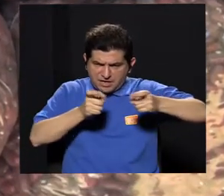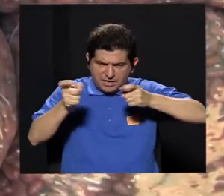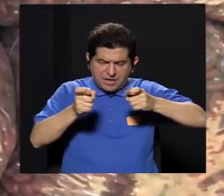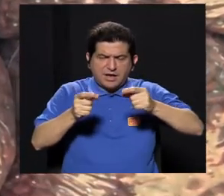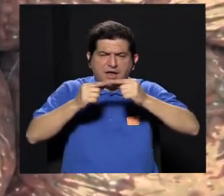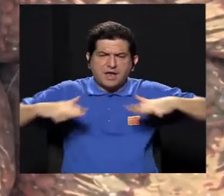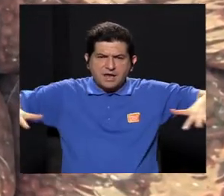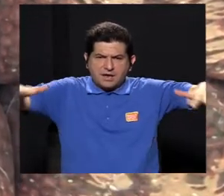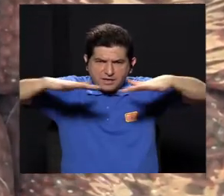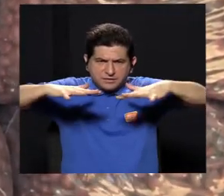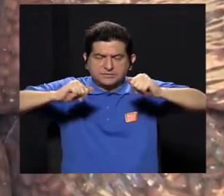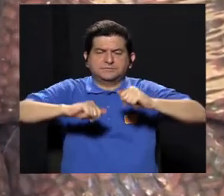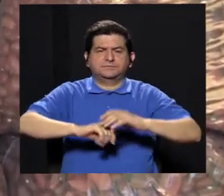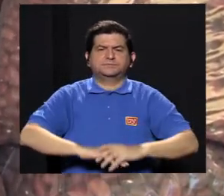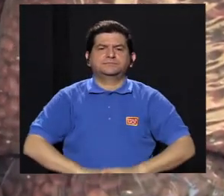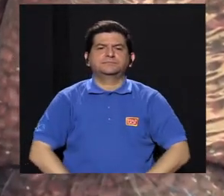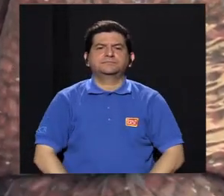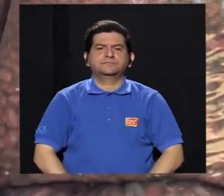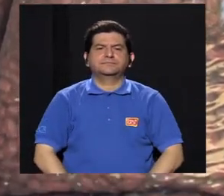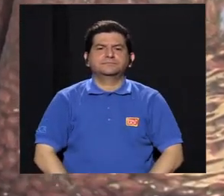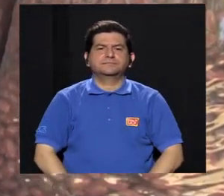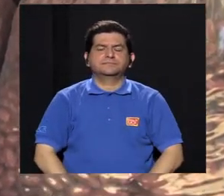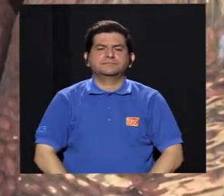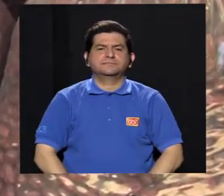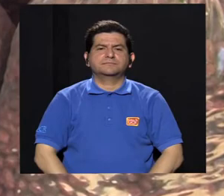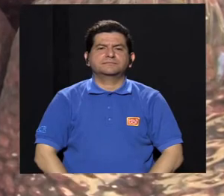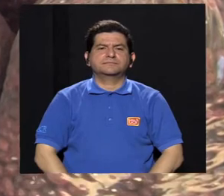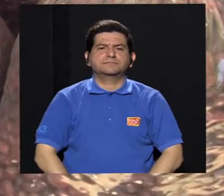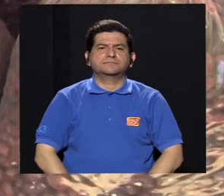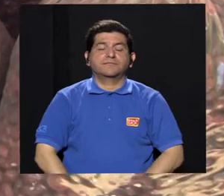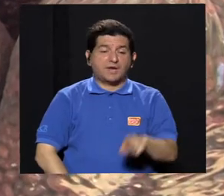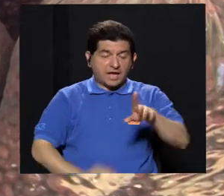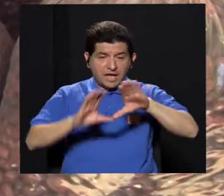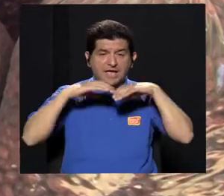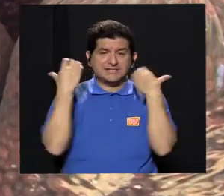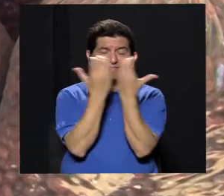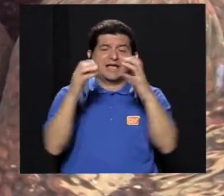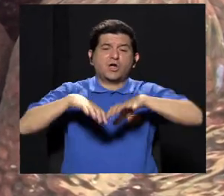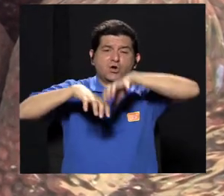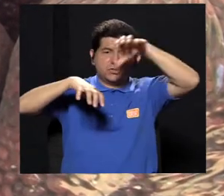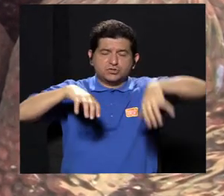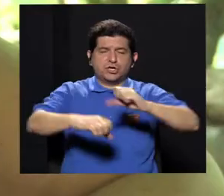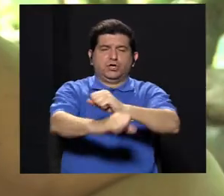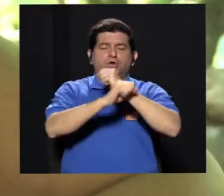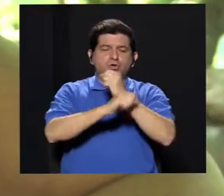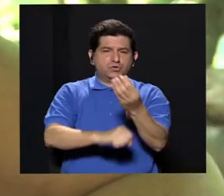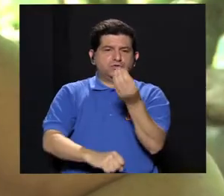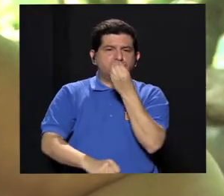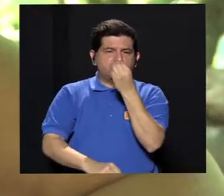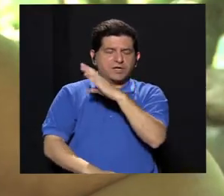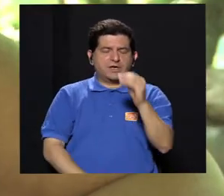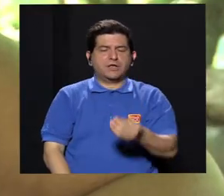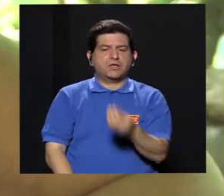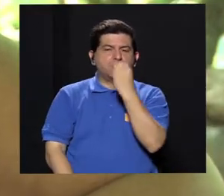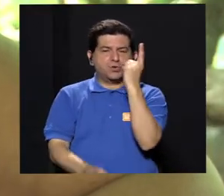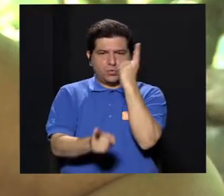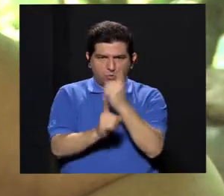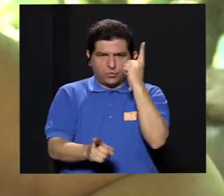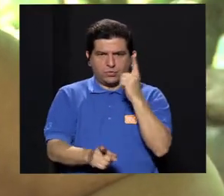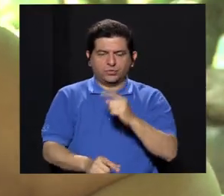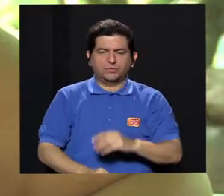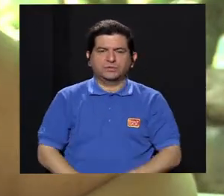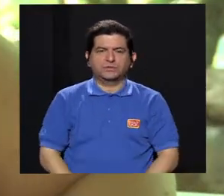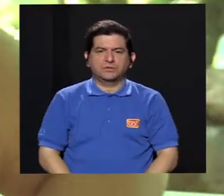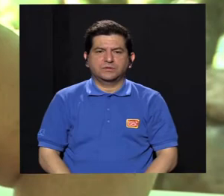población que le corresponde administrativa y geográficamente. Entonces, el Consejo Cantonal de Seguridad